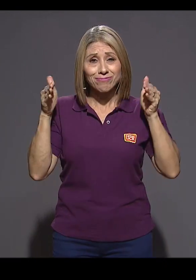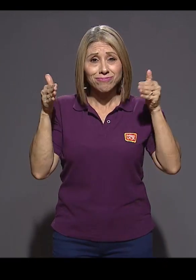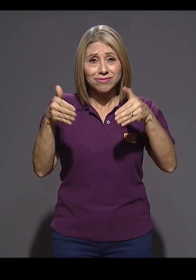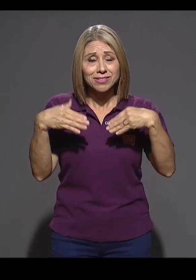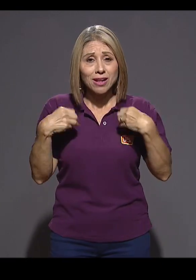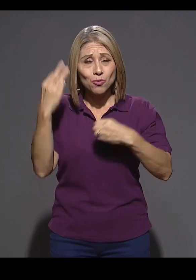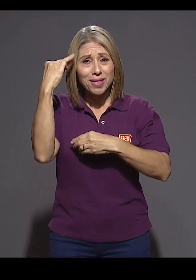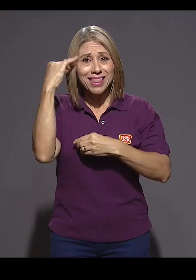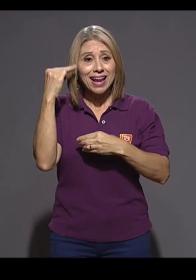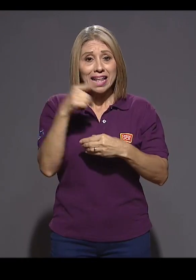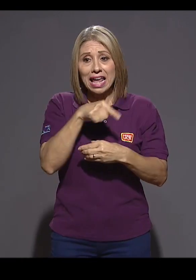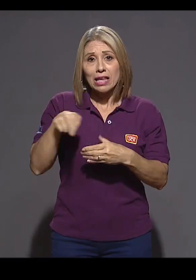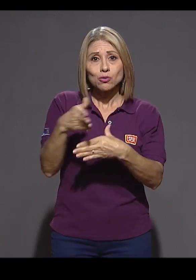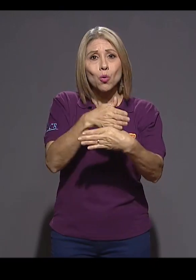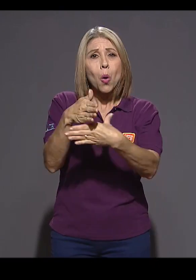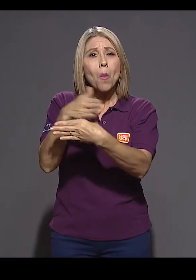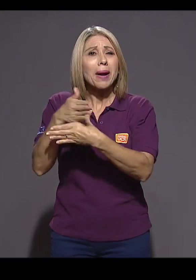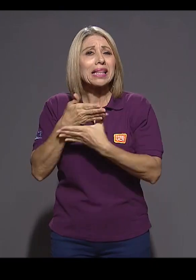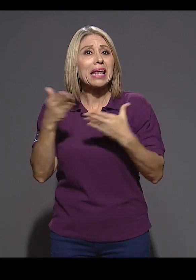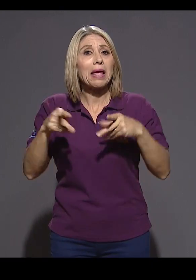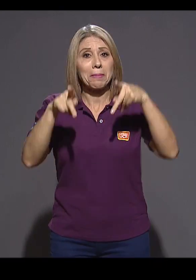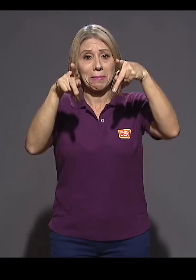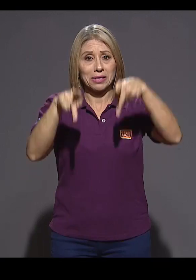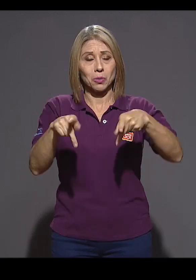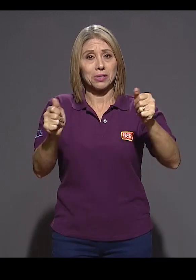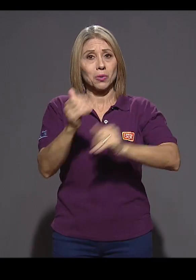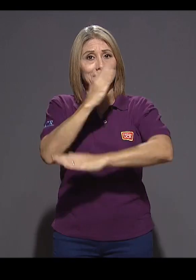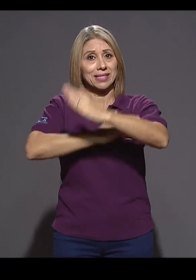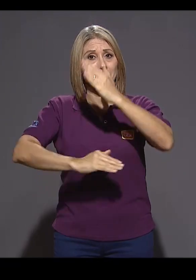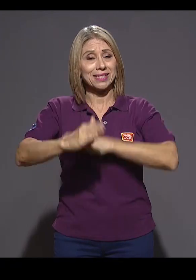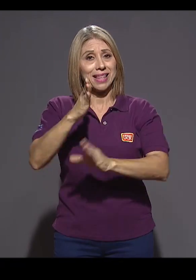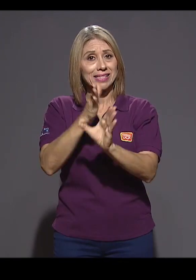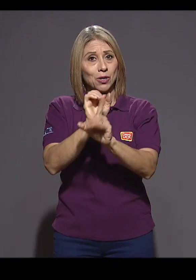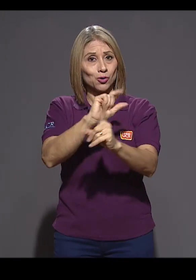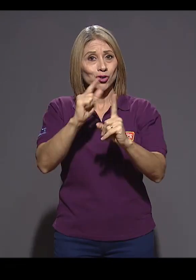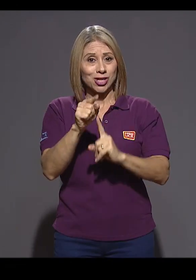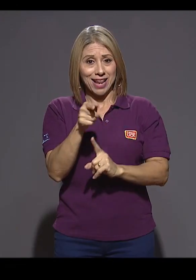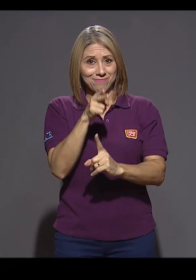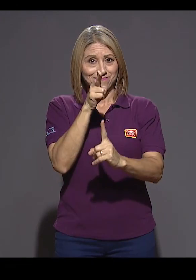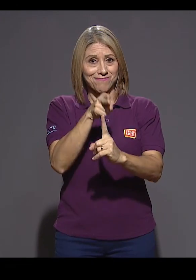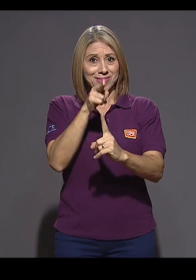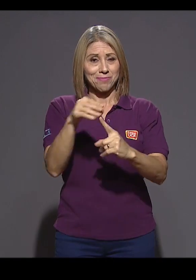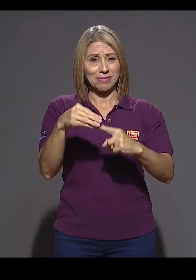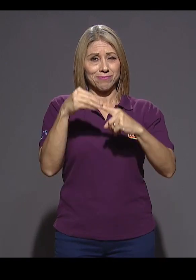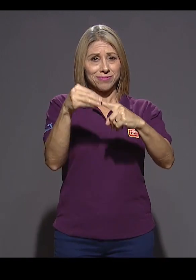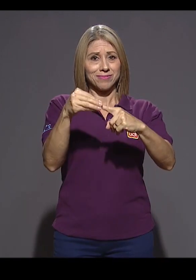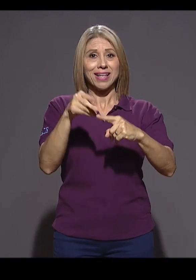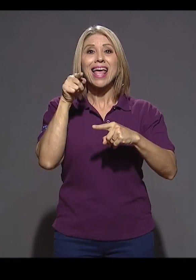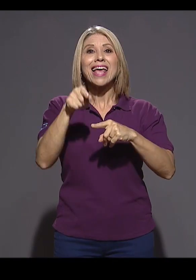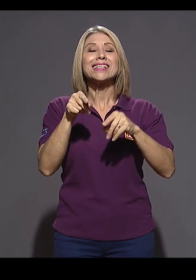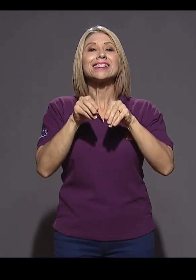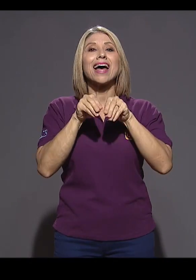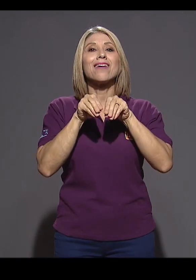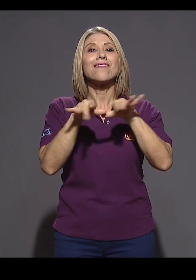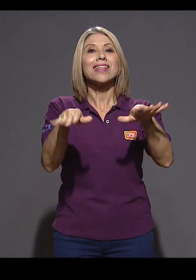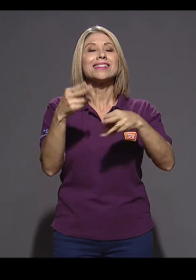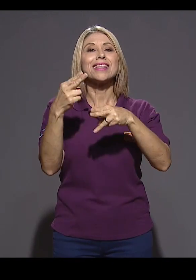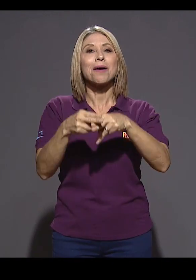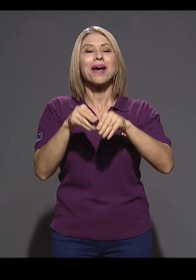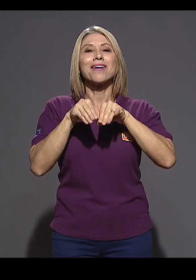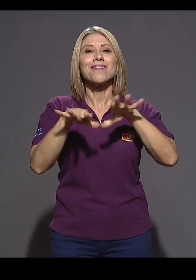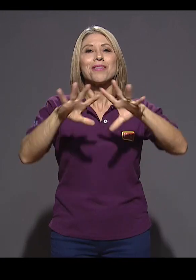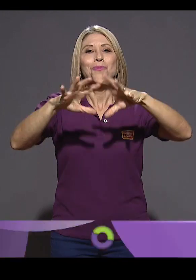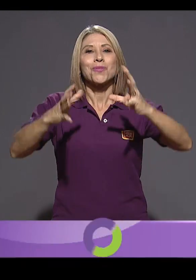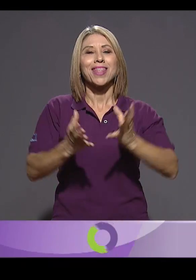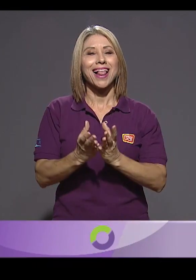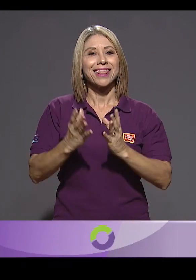entre sí el protagonismo de personas con discapacidad psicosocial. A esta red se le conoce como Red Mundial de las Radios Locas.